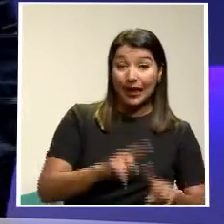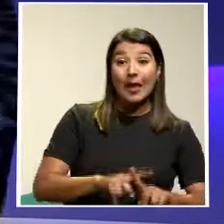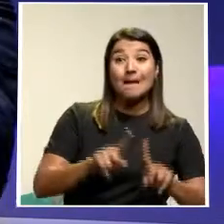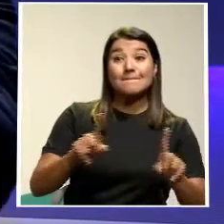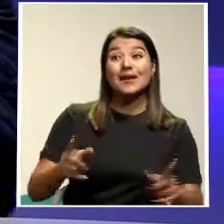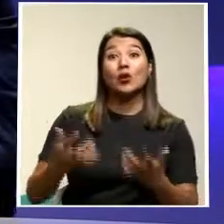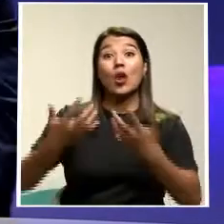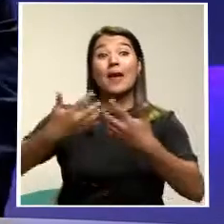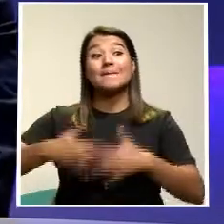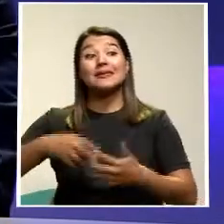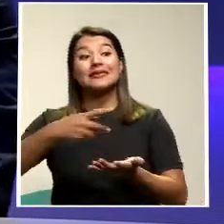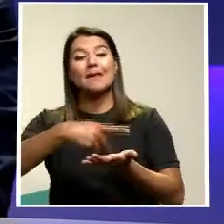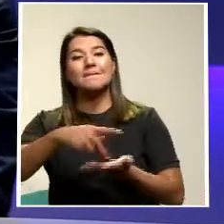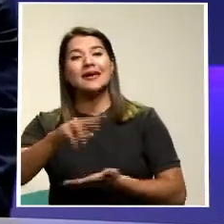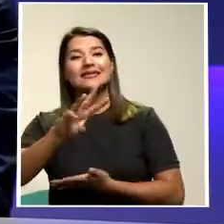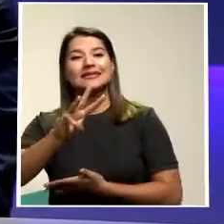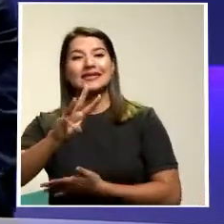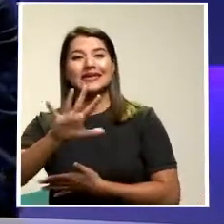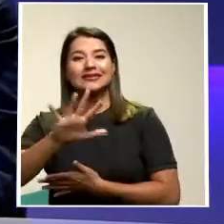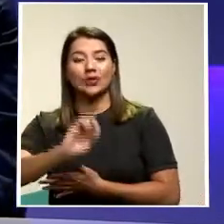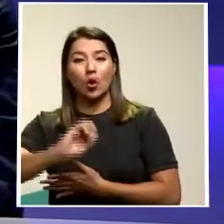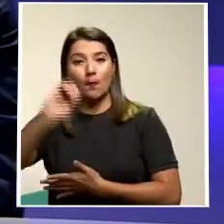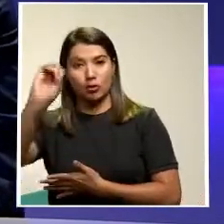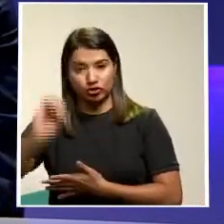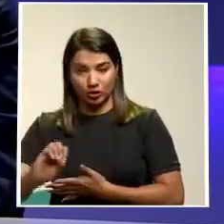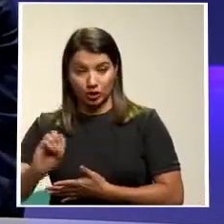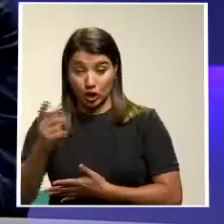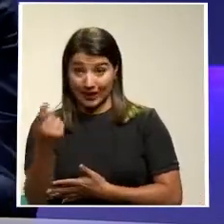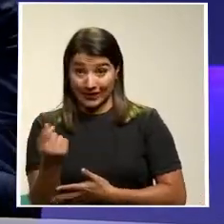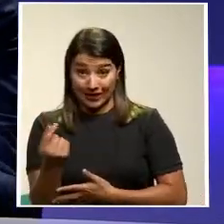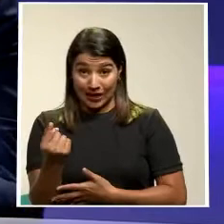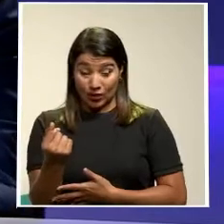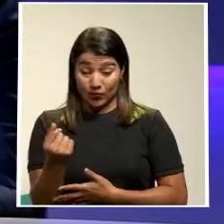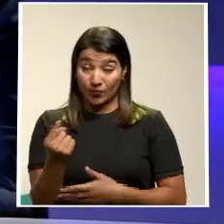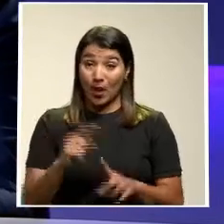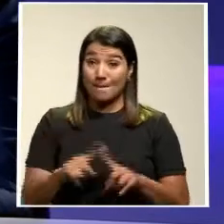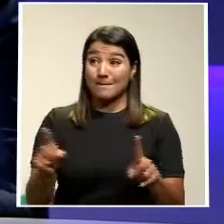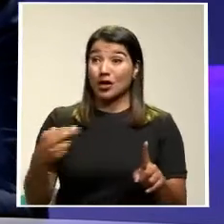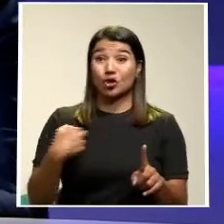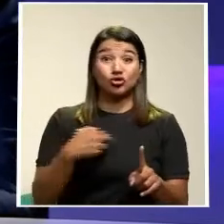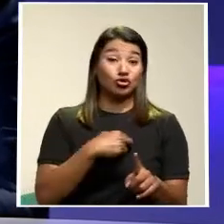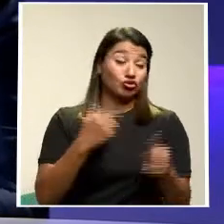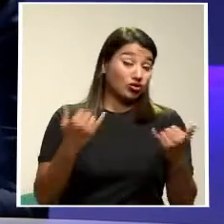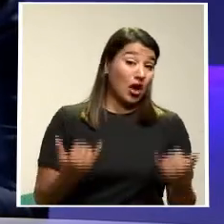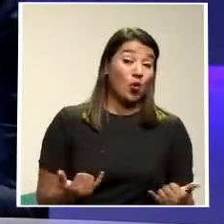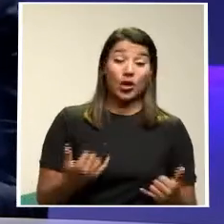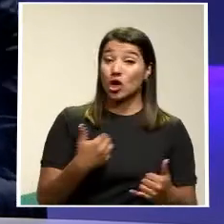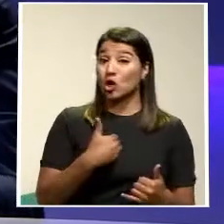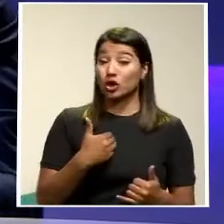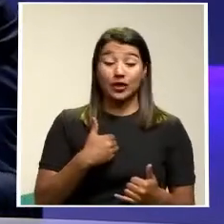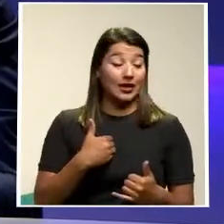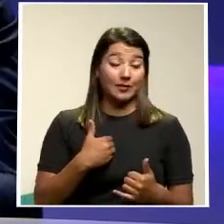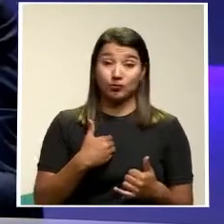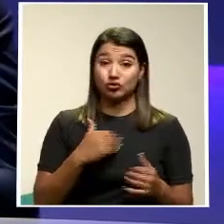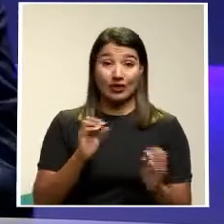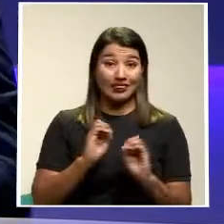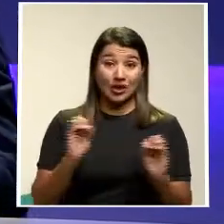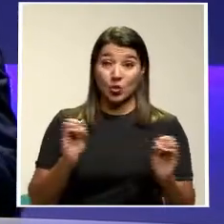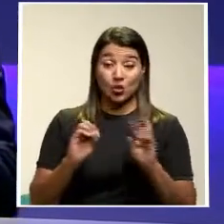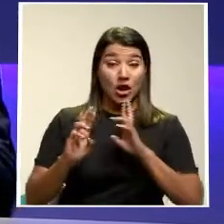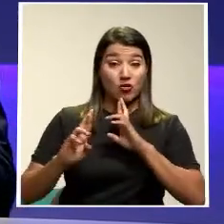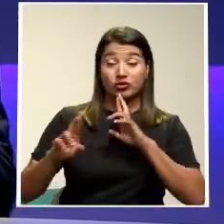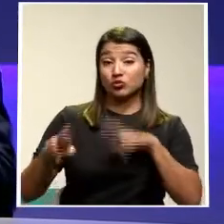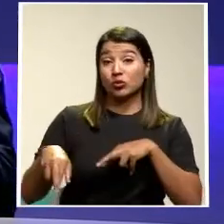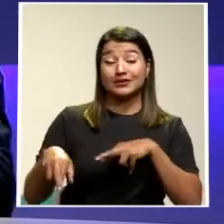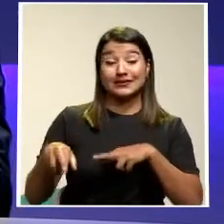ingresos Y ya hay una revolución Para declararlo autónomo En este momento No tenemos Una resolución judicial Ni en primera instancia O en una